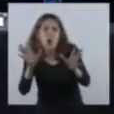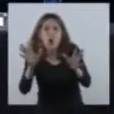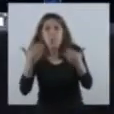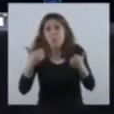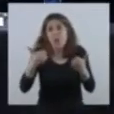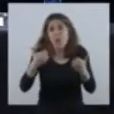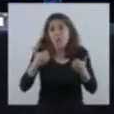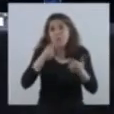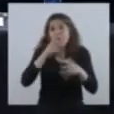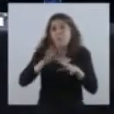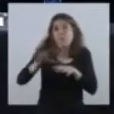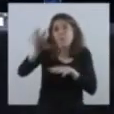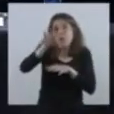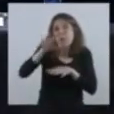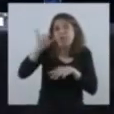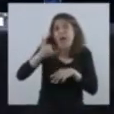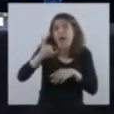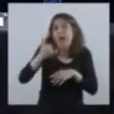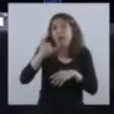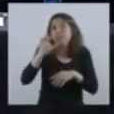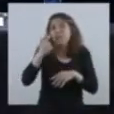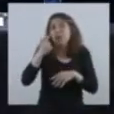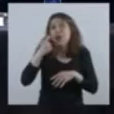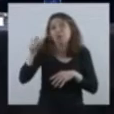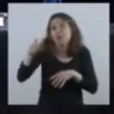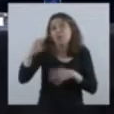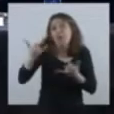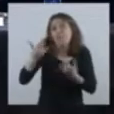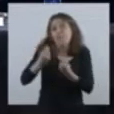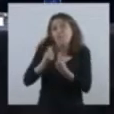esta provincia, debe ser una de las razones.